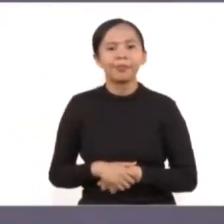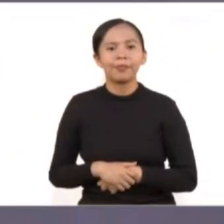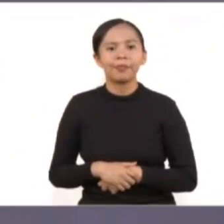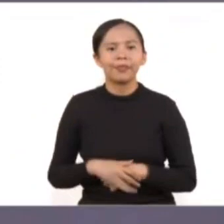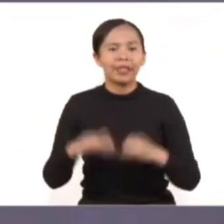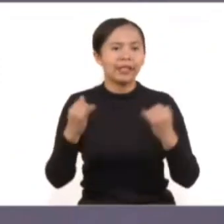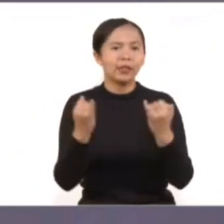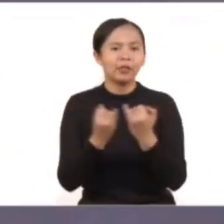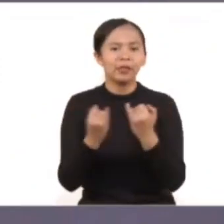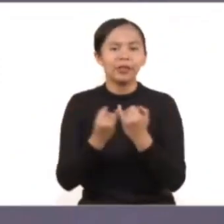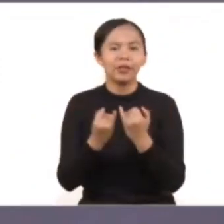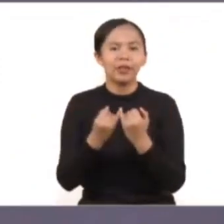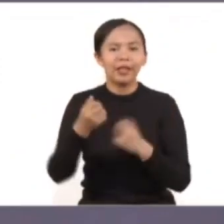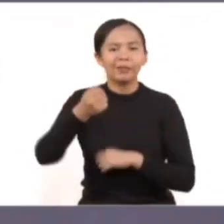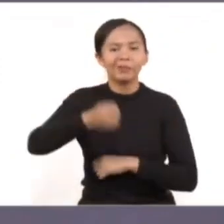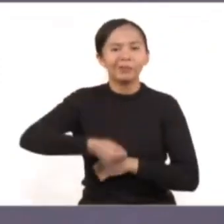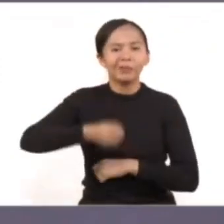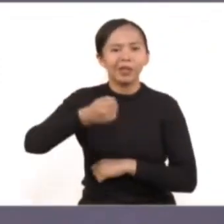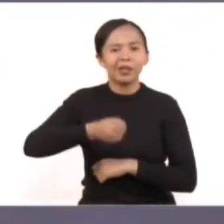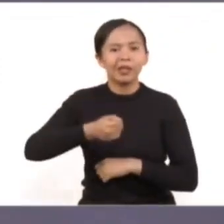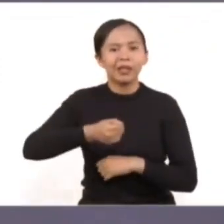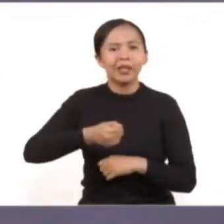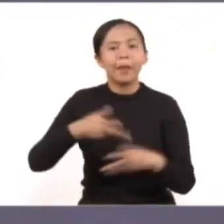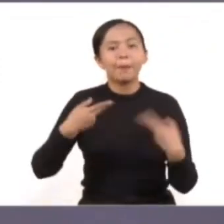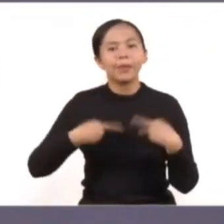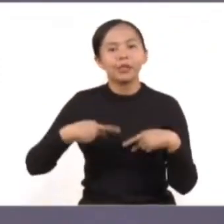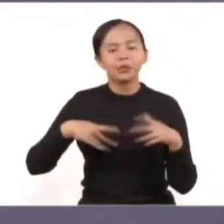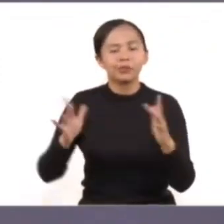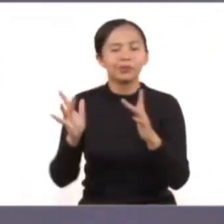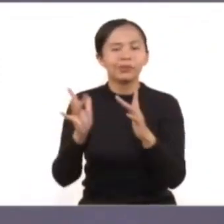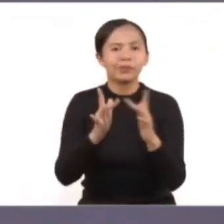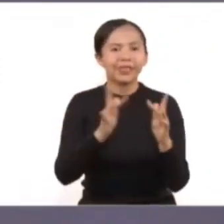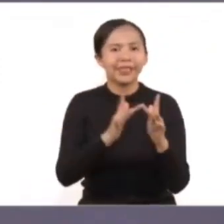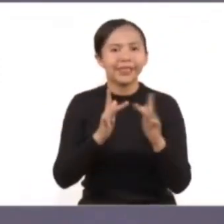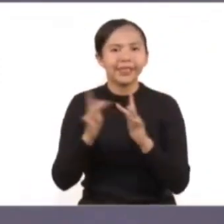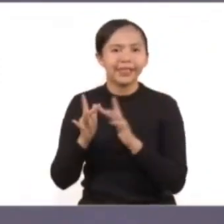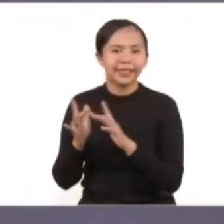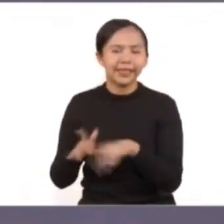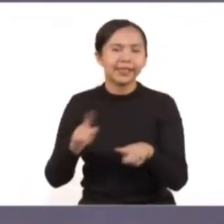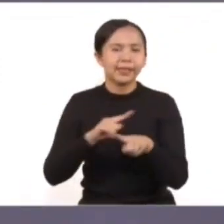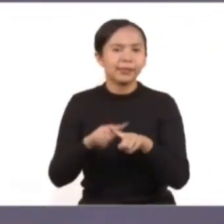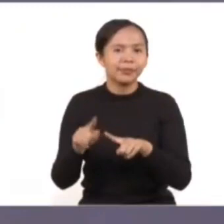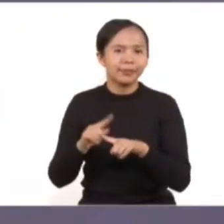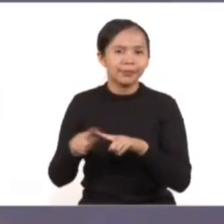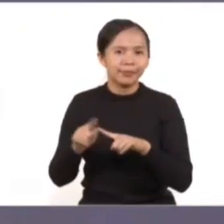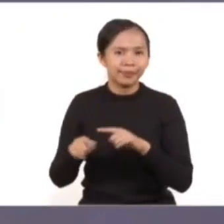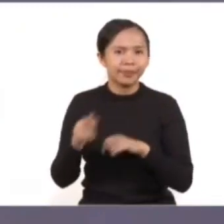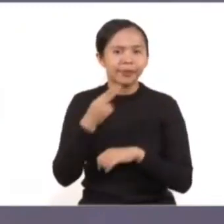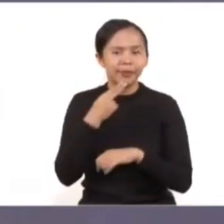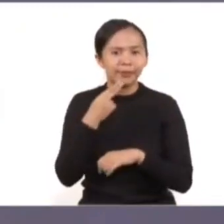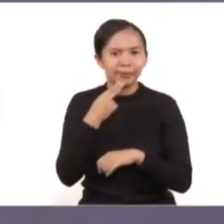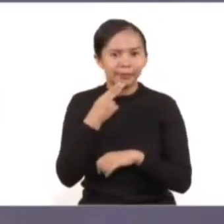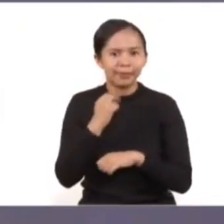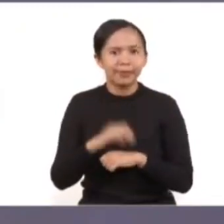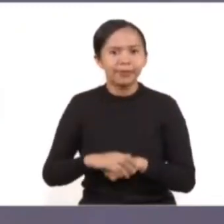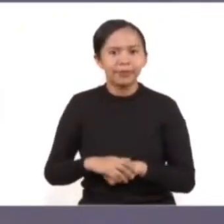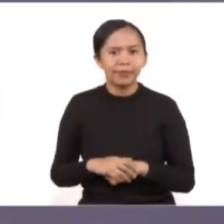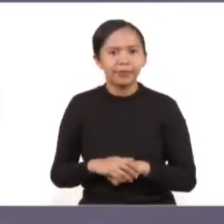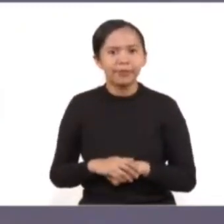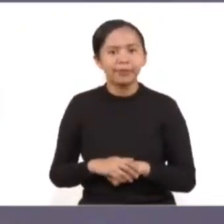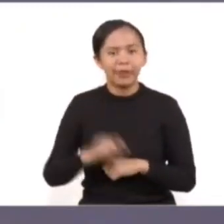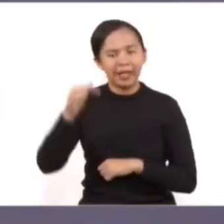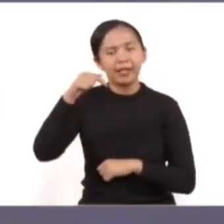También saludo a quienes nos siguen a través de las redes sociales, de la transmisión